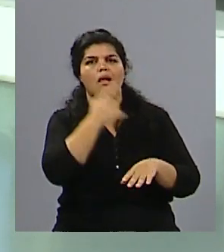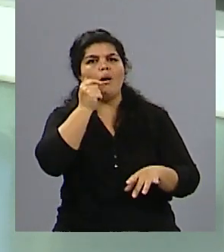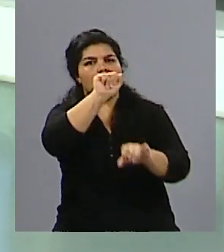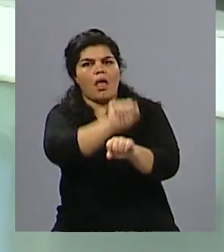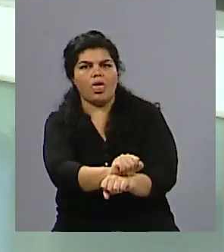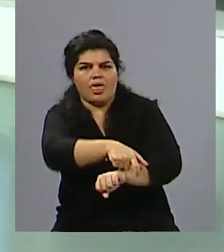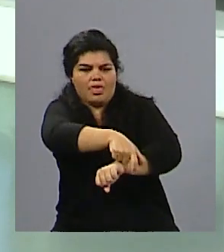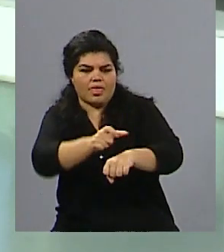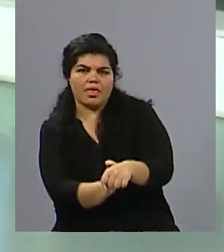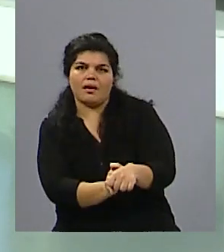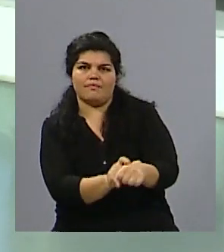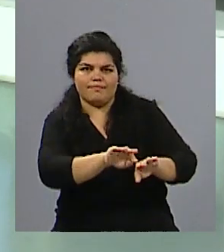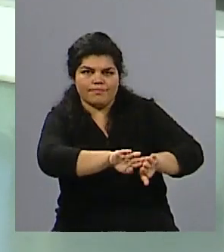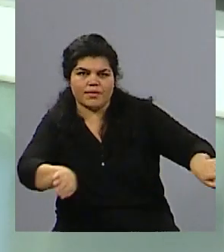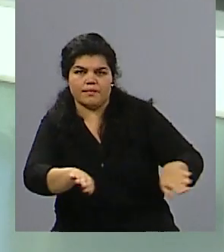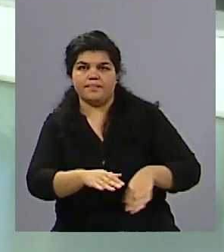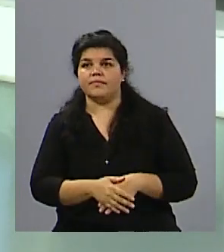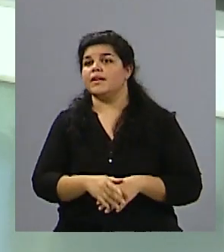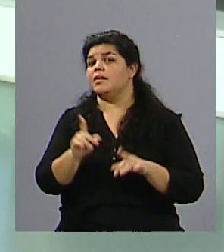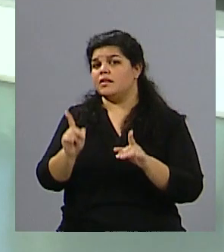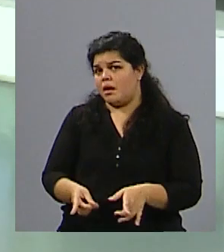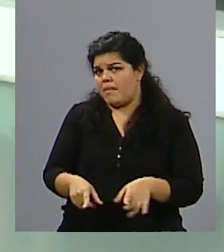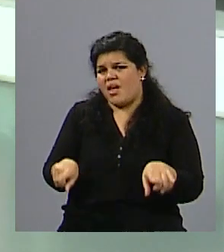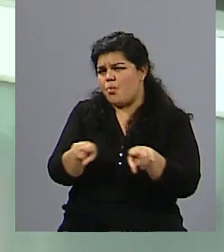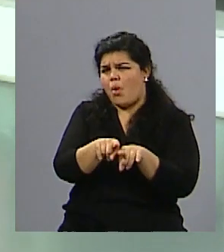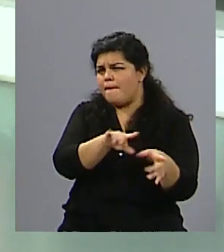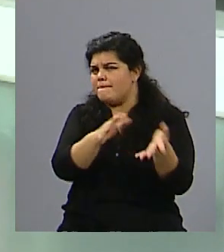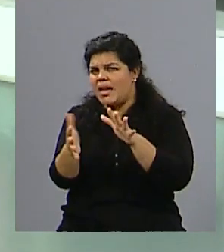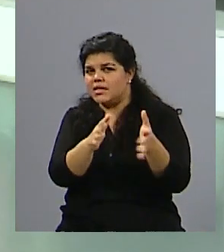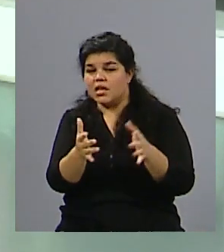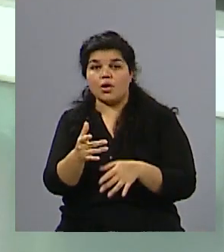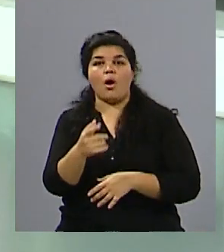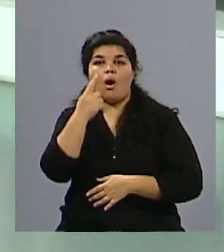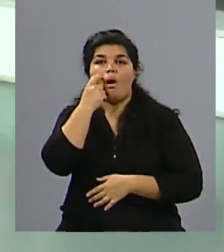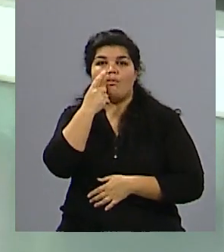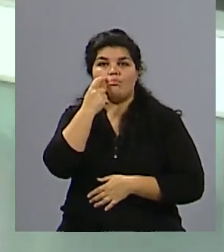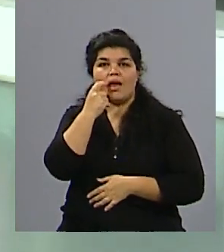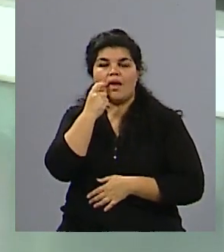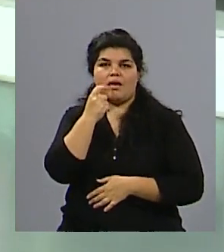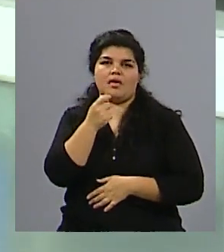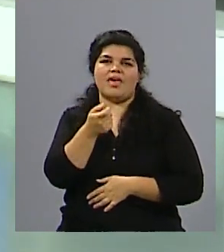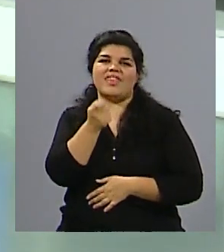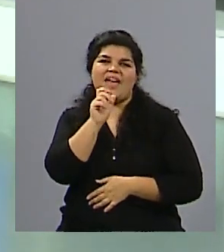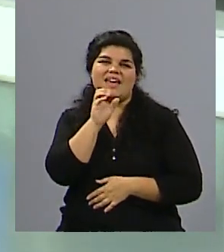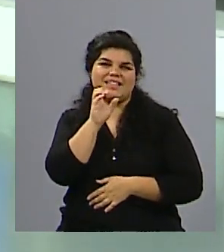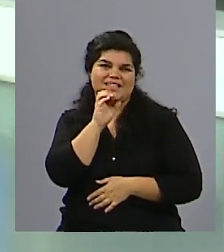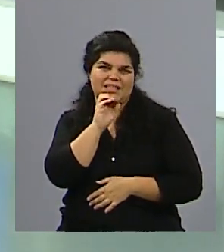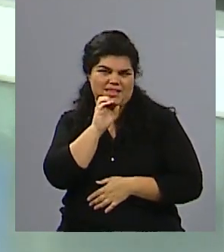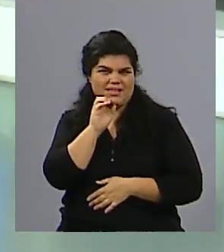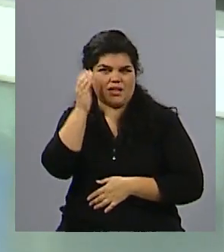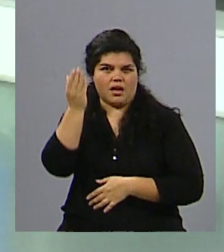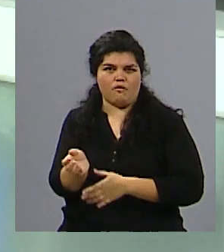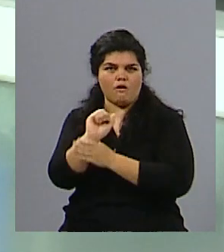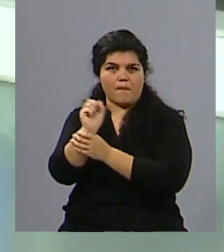tiene que ver con el humorista mendocino Cacho Garay, ¿no? Sí. Un caso que, cuando la pareja se animó a denunciar,